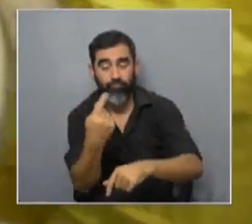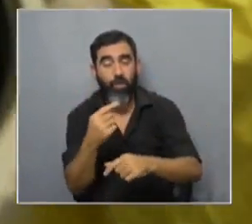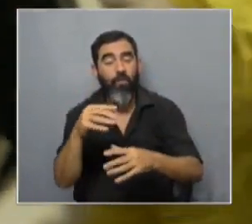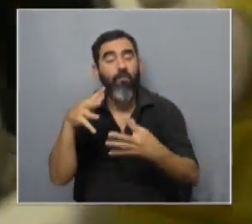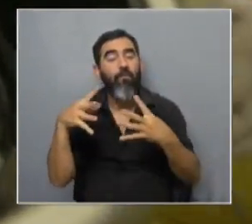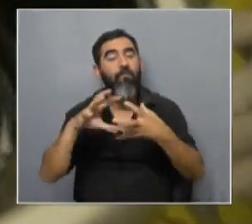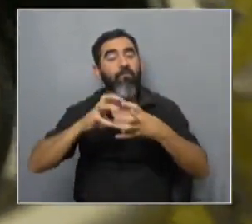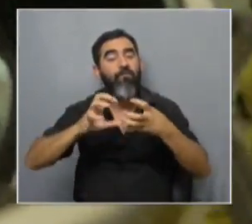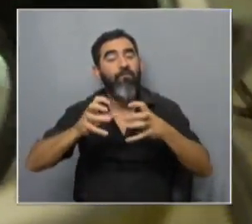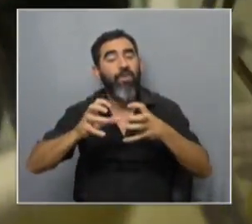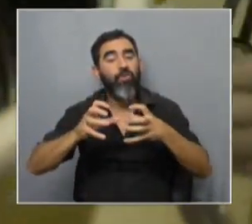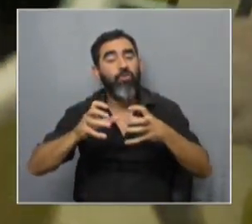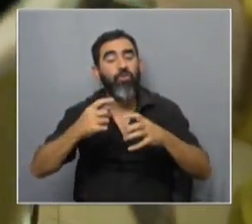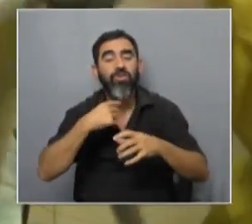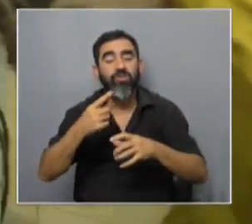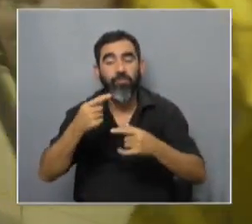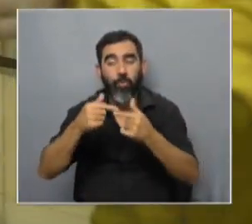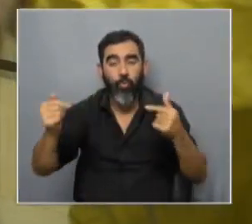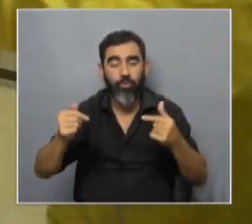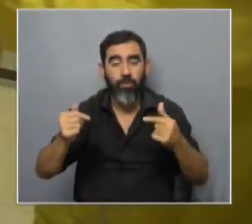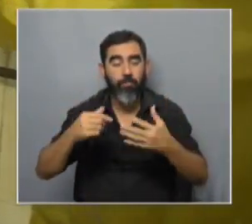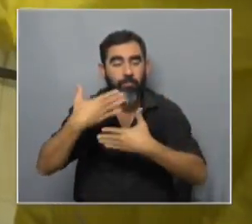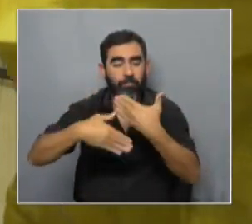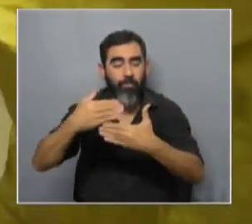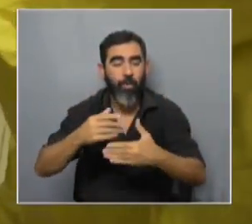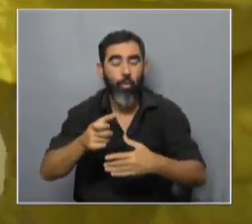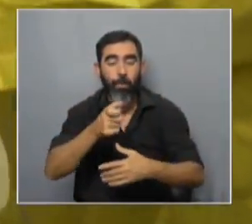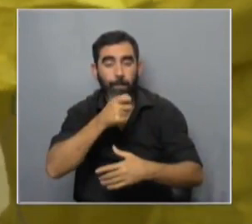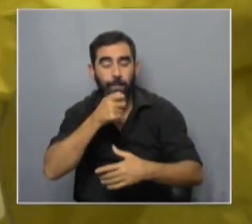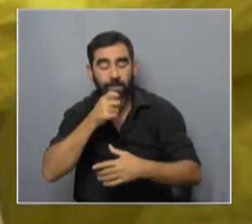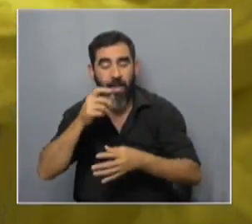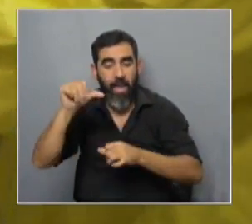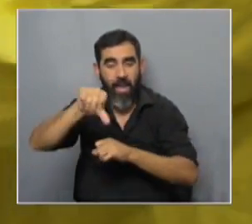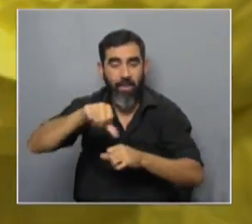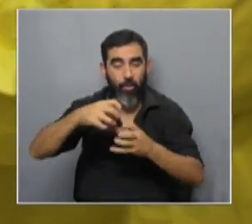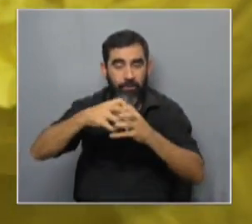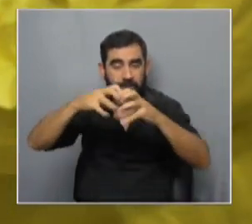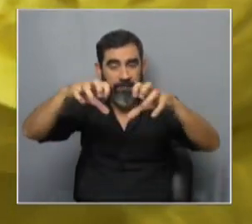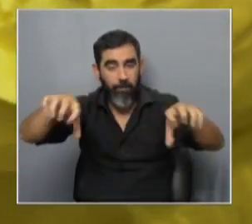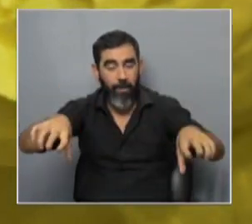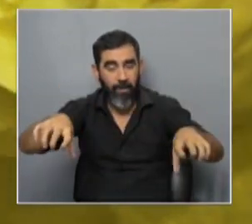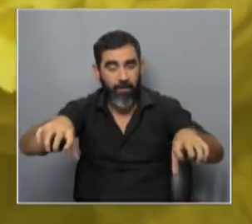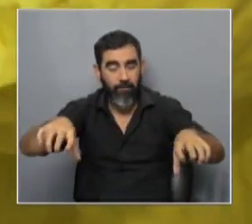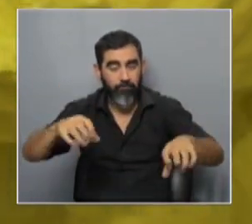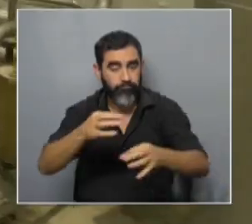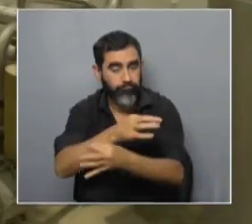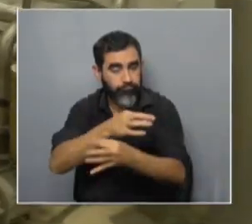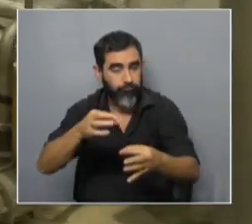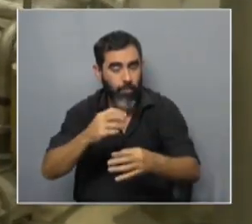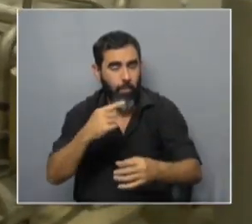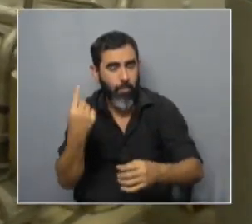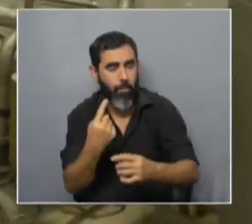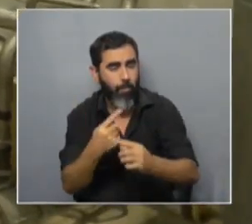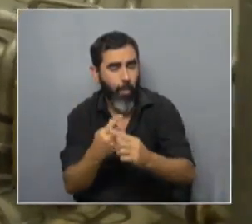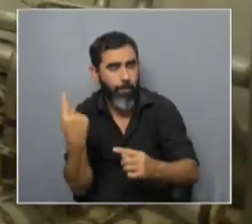que sirve para lo que viene de los reactores que es una mezcla de sólidos con líquidos poder separarlo a un régimen muy alto de revoluciones por